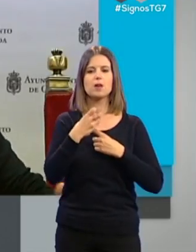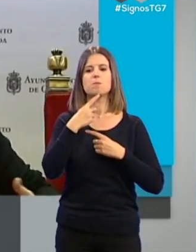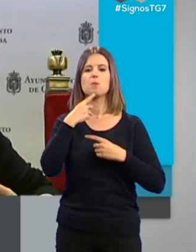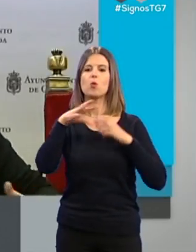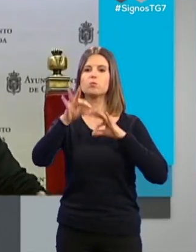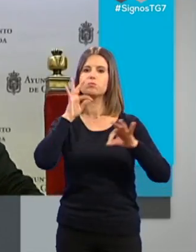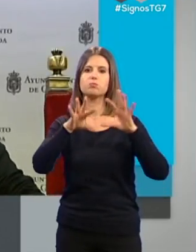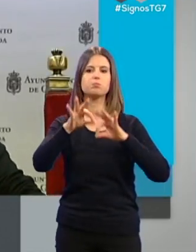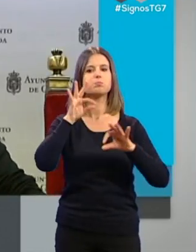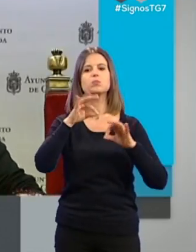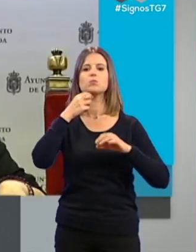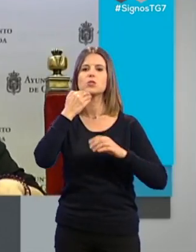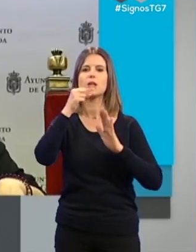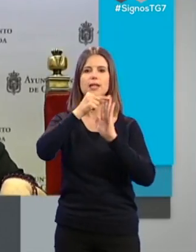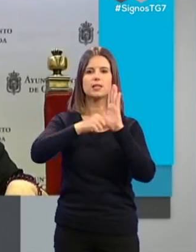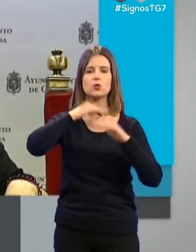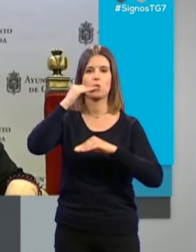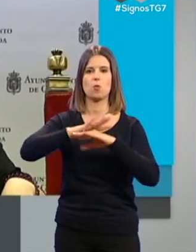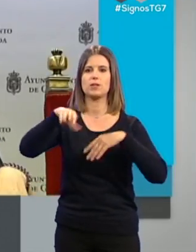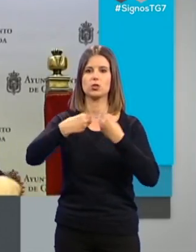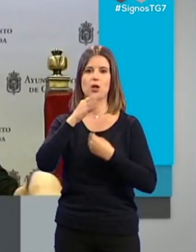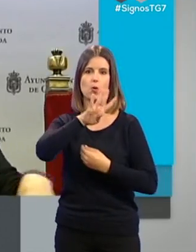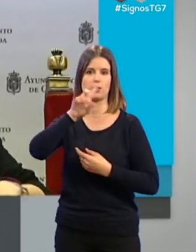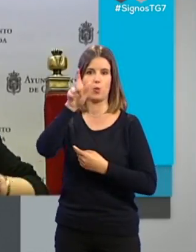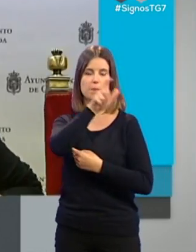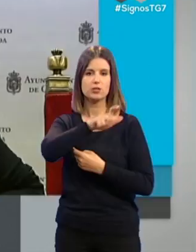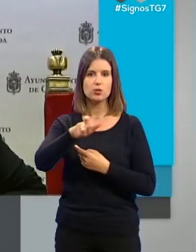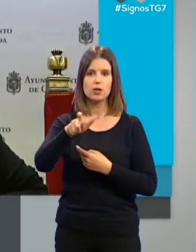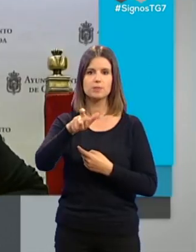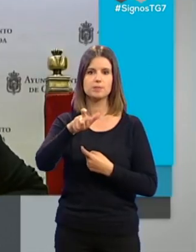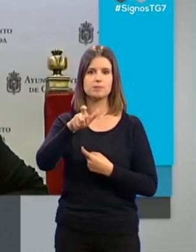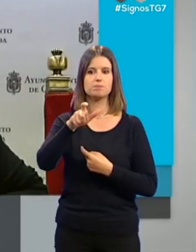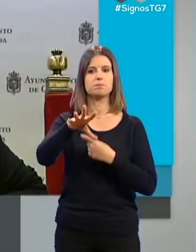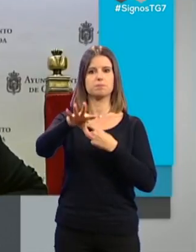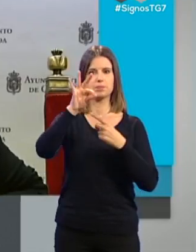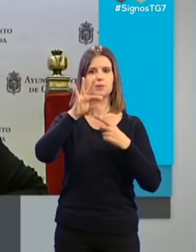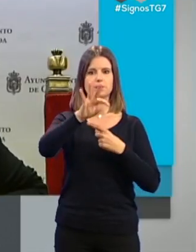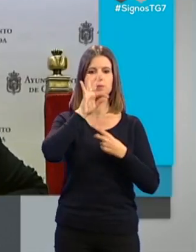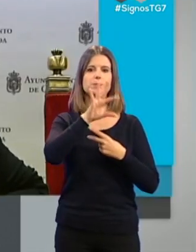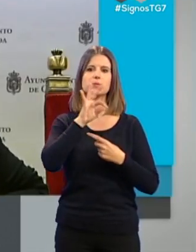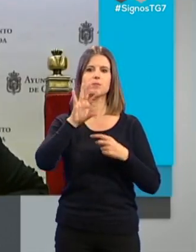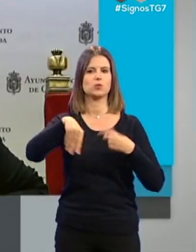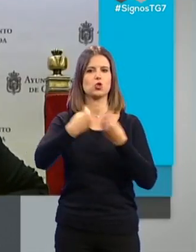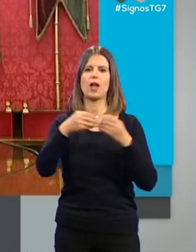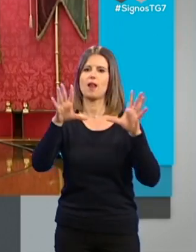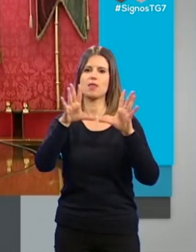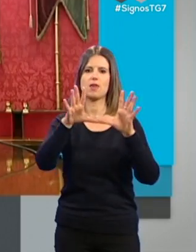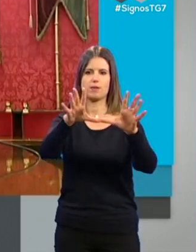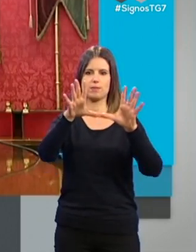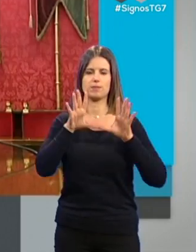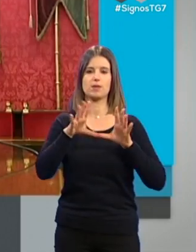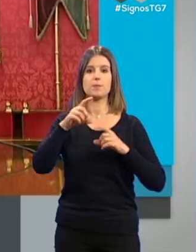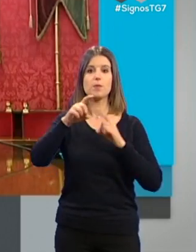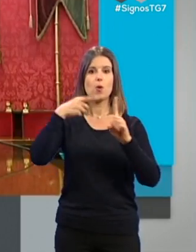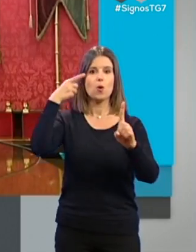aleatoria quienes cumplían los requisitos, que eran 42 personas, pues se han elegido a estas 10 personas. La idea